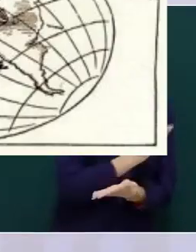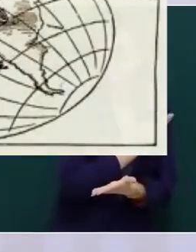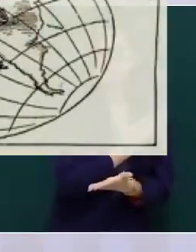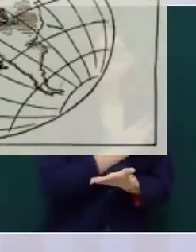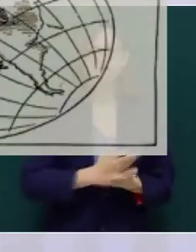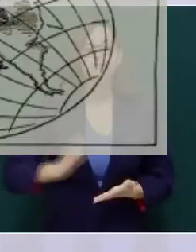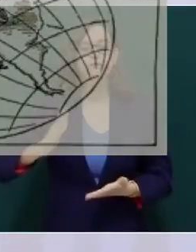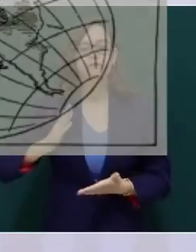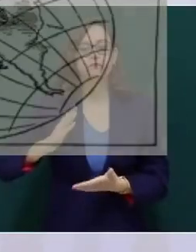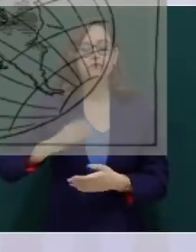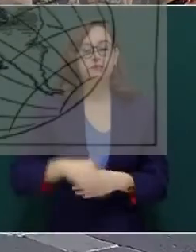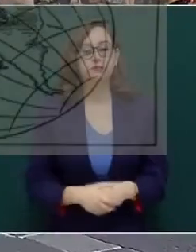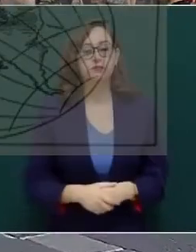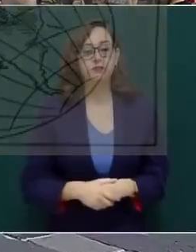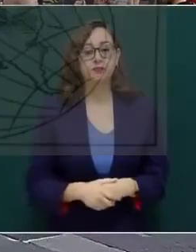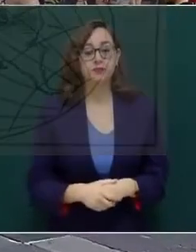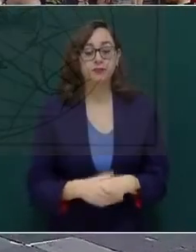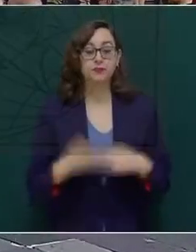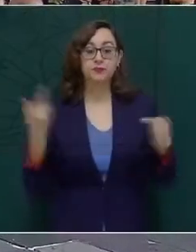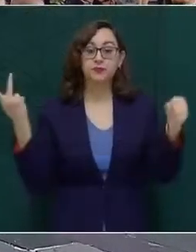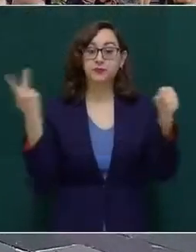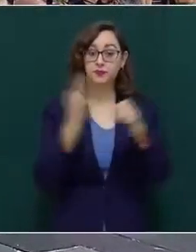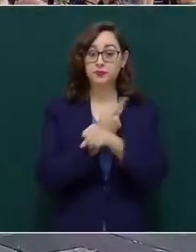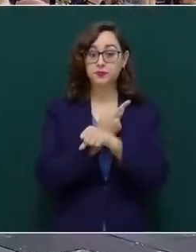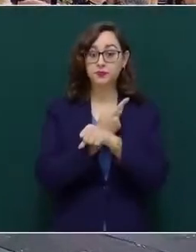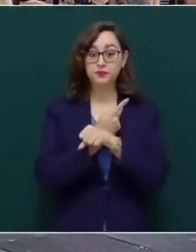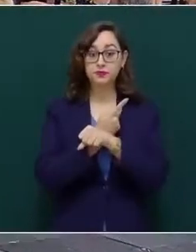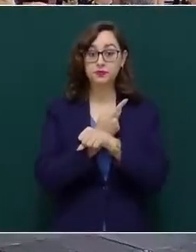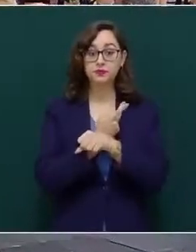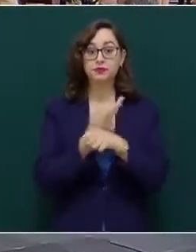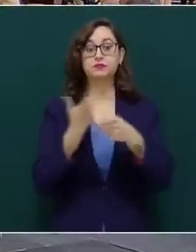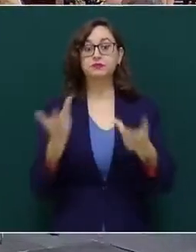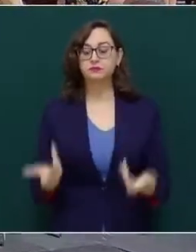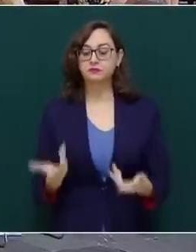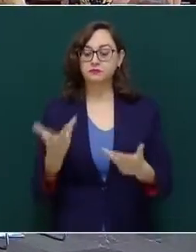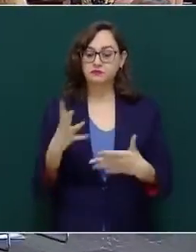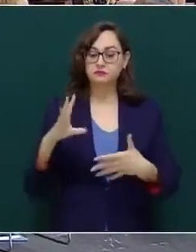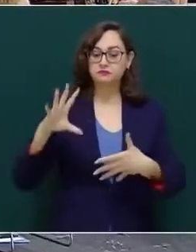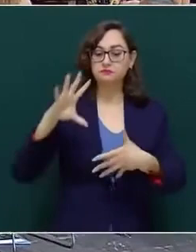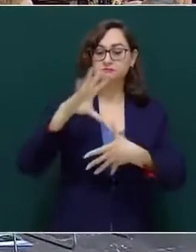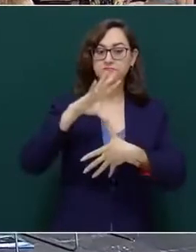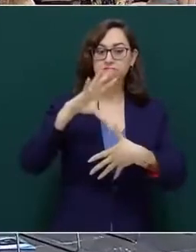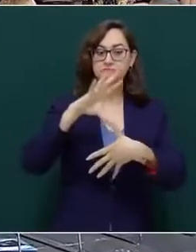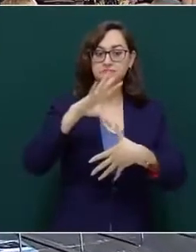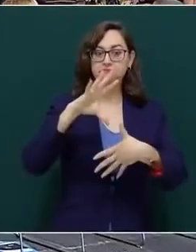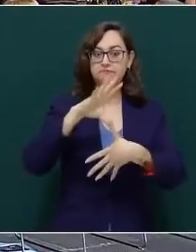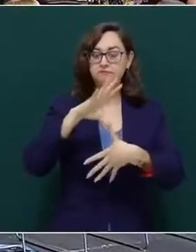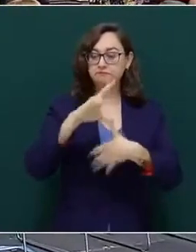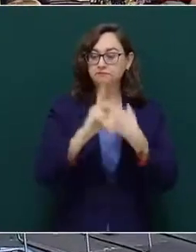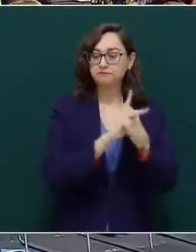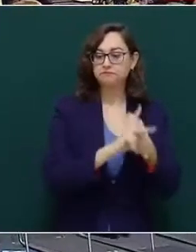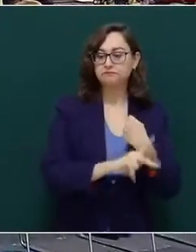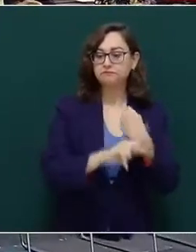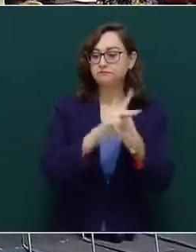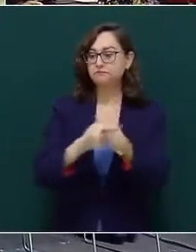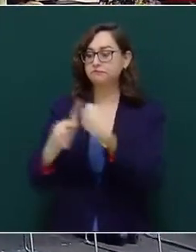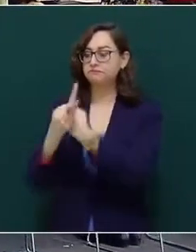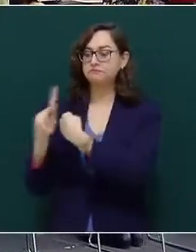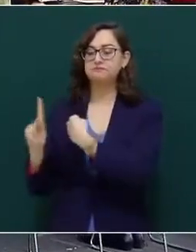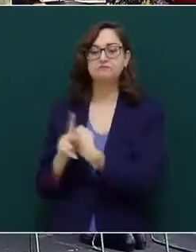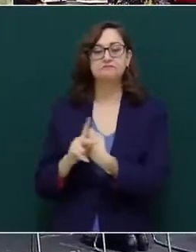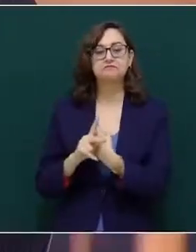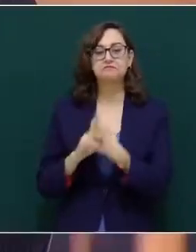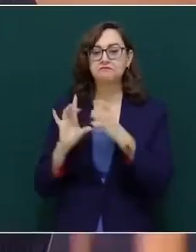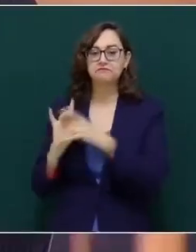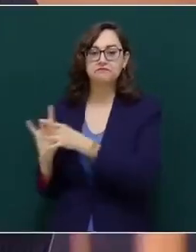de desintegrar a los pueblos de nuestro continente y destruir lo edificado,